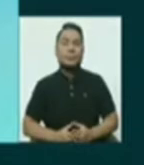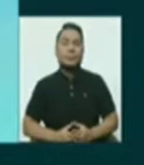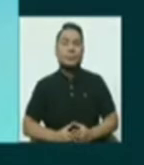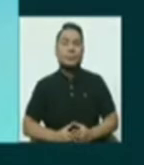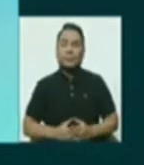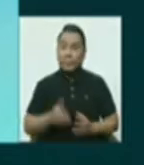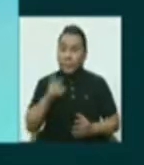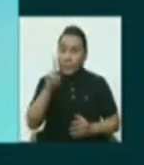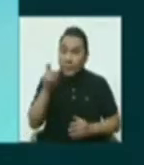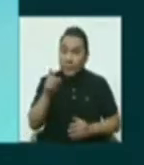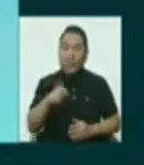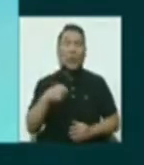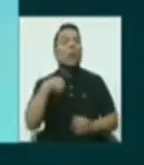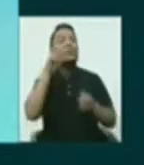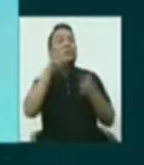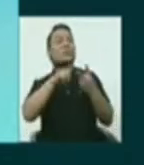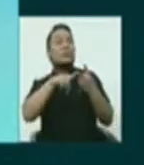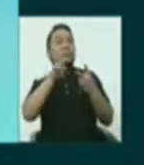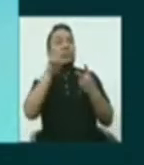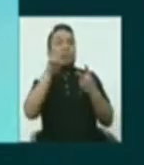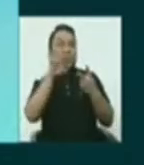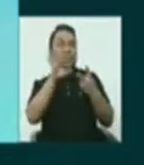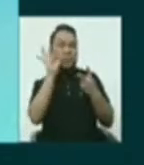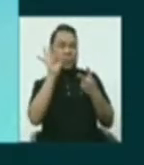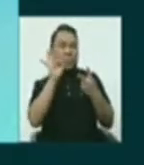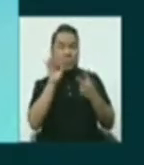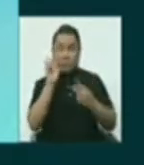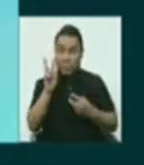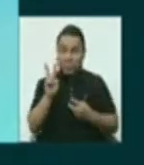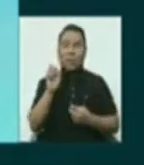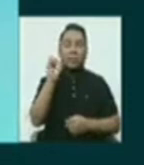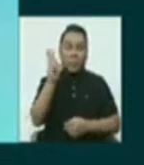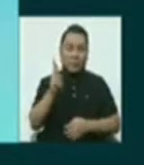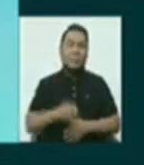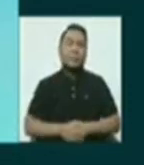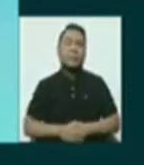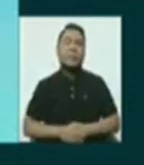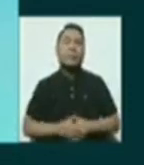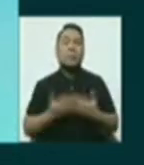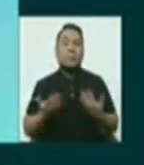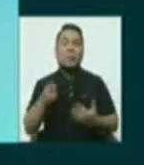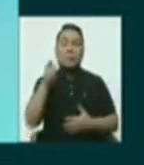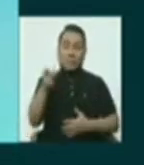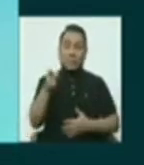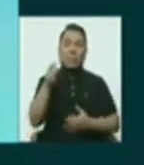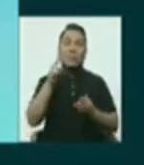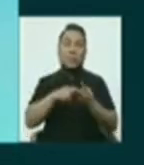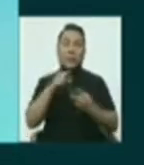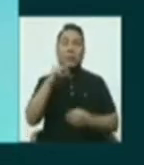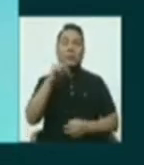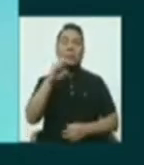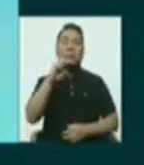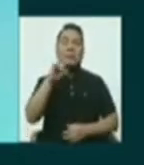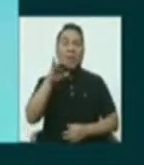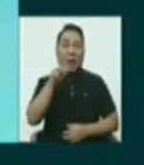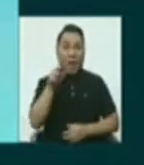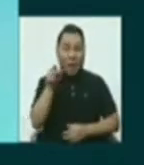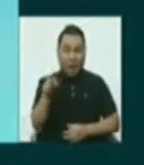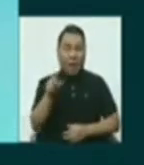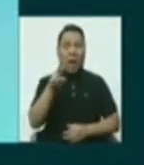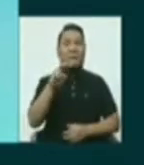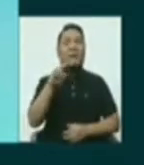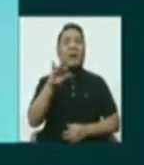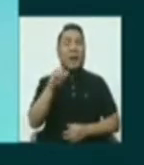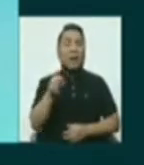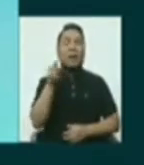¿Candidata? La segunda, señor. Sí. La segunda, correcto. Entonces, la candidata Gisela Varela Pérez,